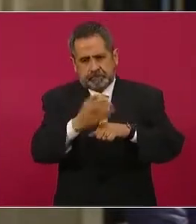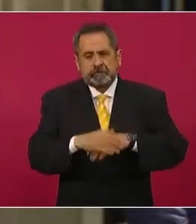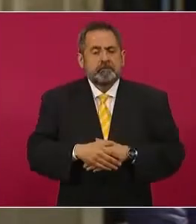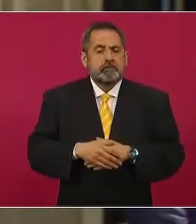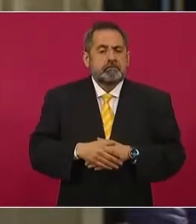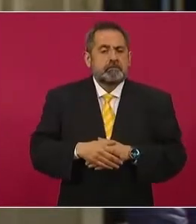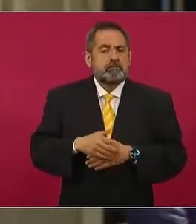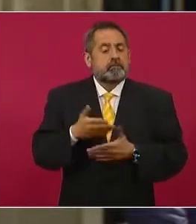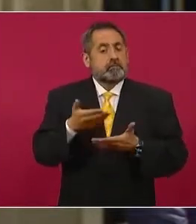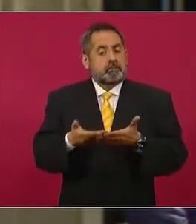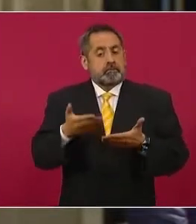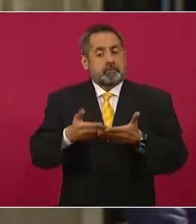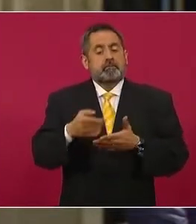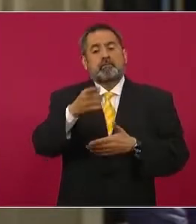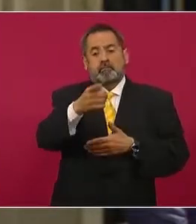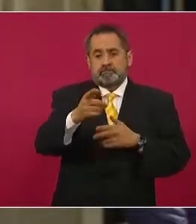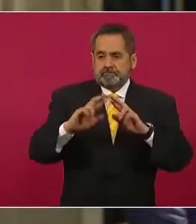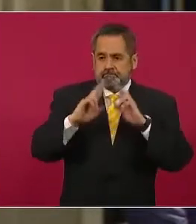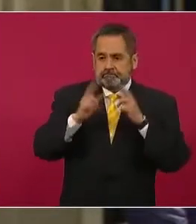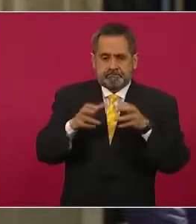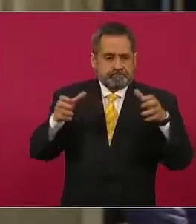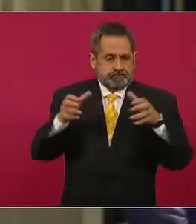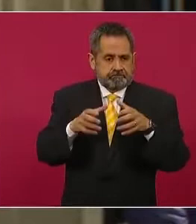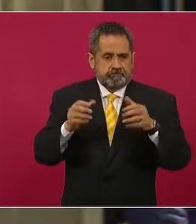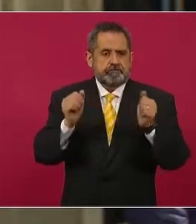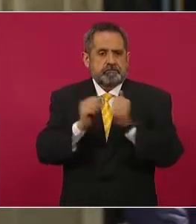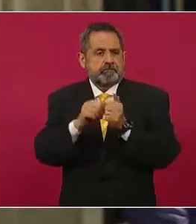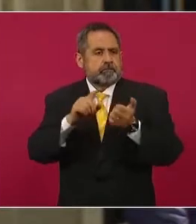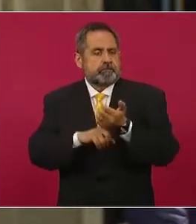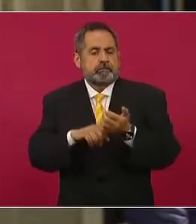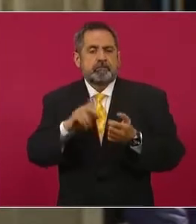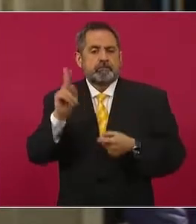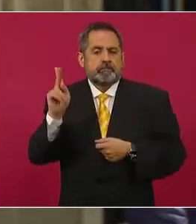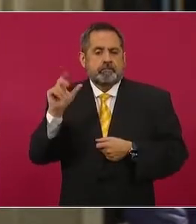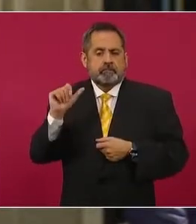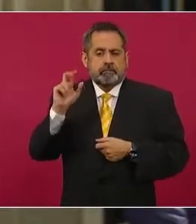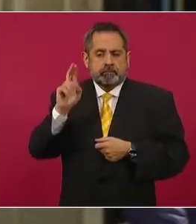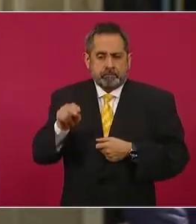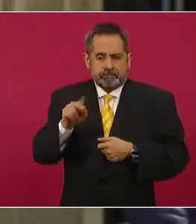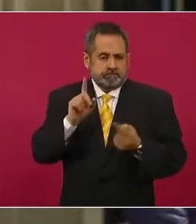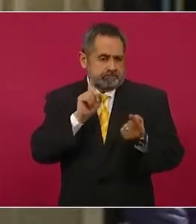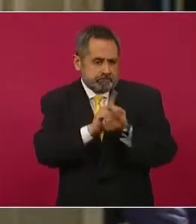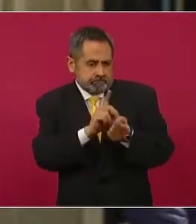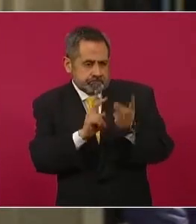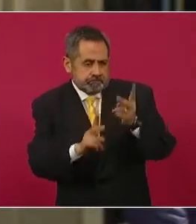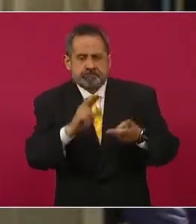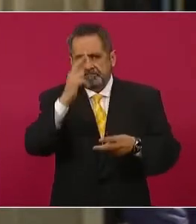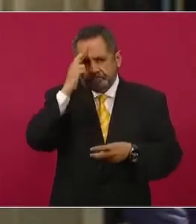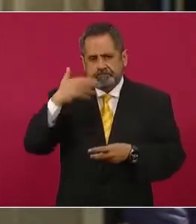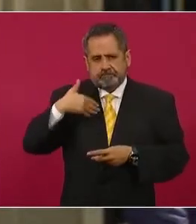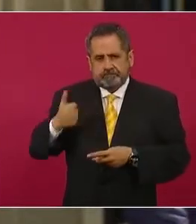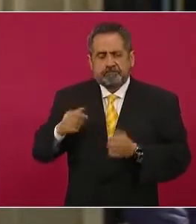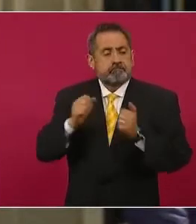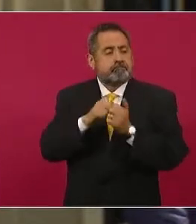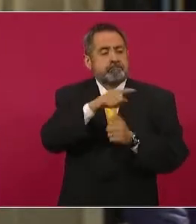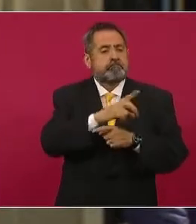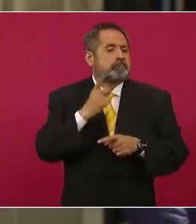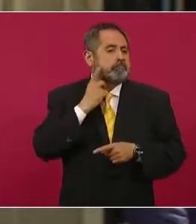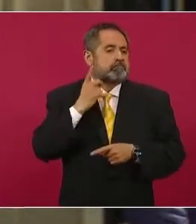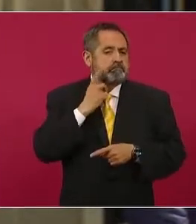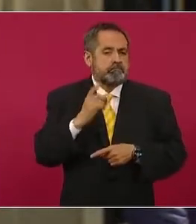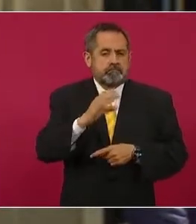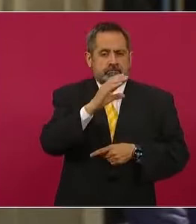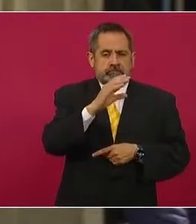que usted ha tenido con el Partido Acción Nacional. Tengo entendido que ayer se reunió con el diputado Krill,